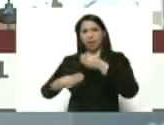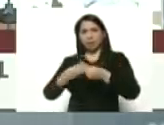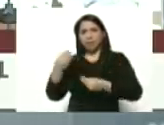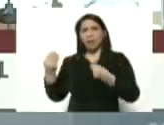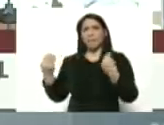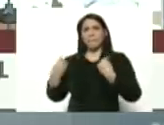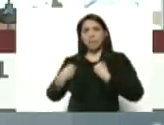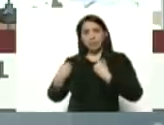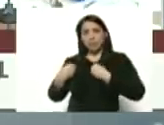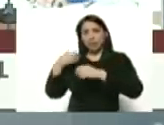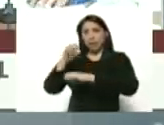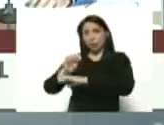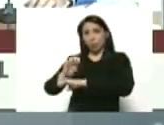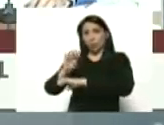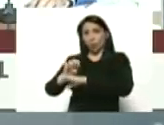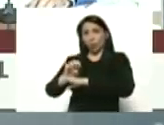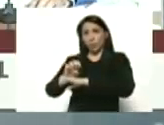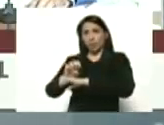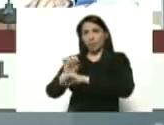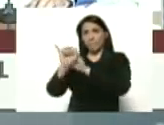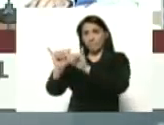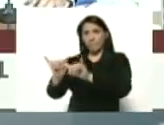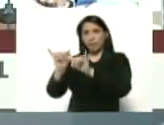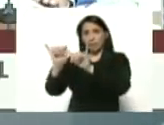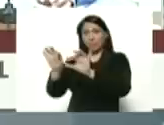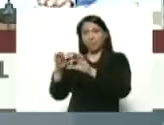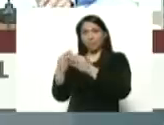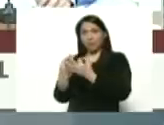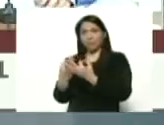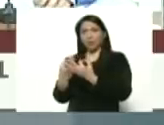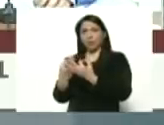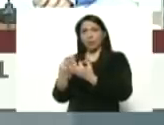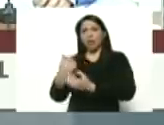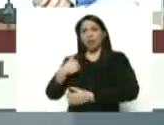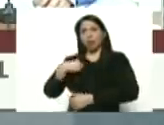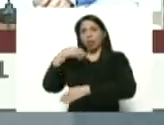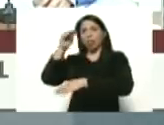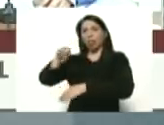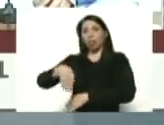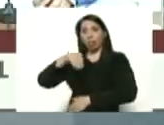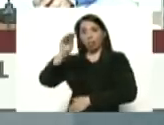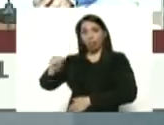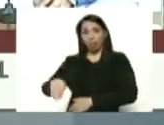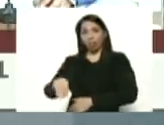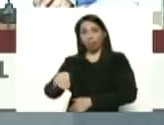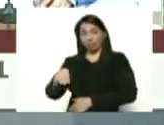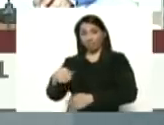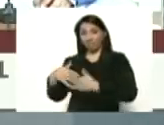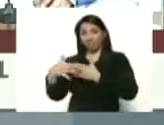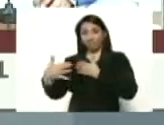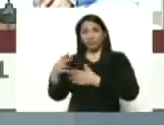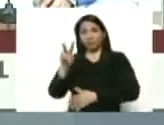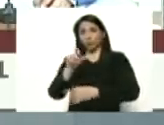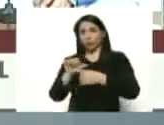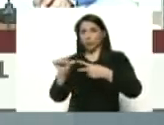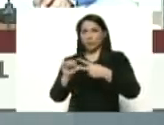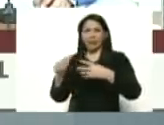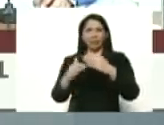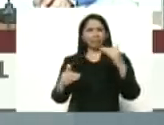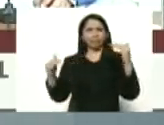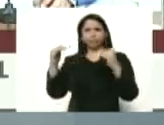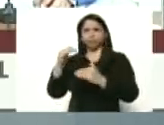económica de la misma familia. Y yo he venido insistiendo durante estas dos semanas, máximo cuidado,